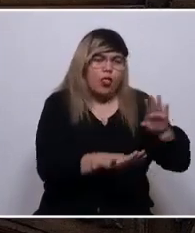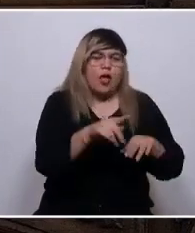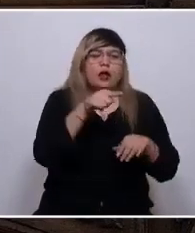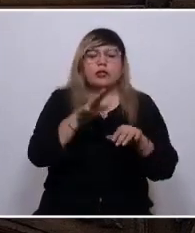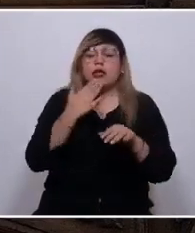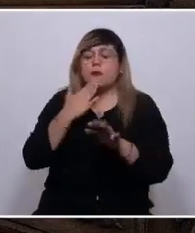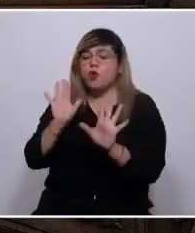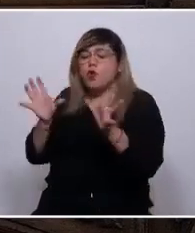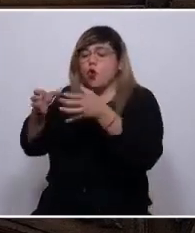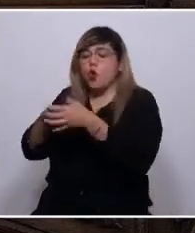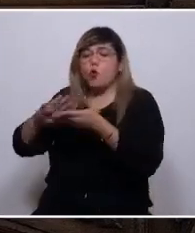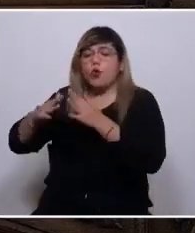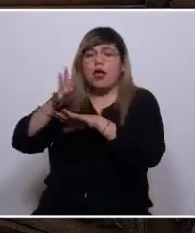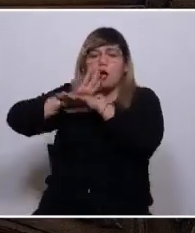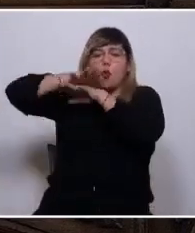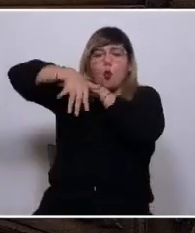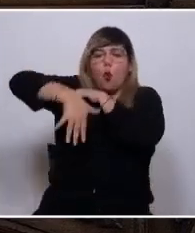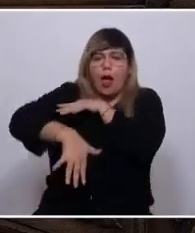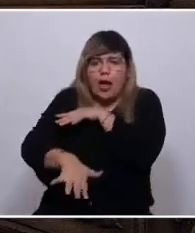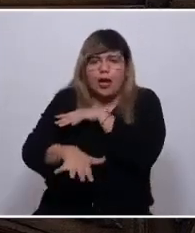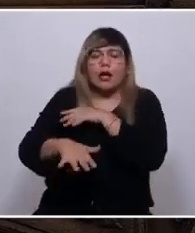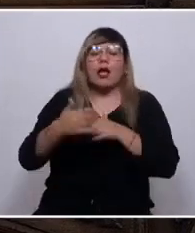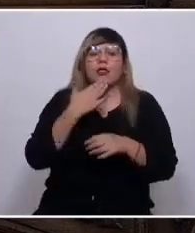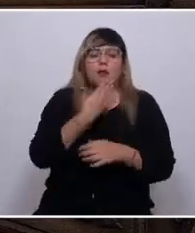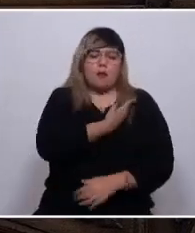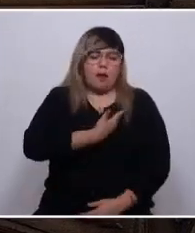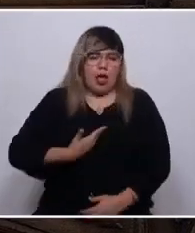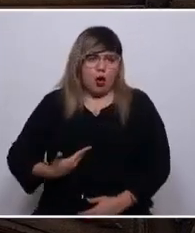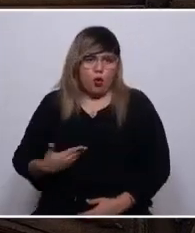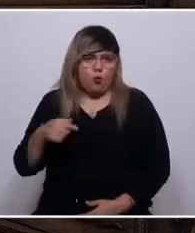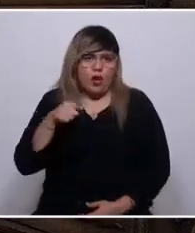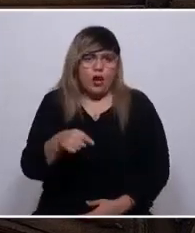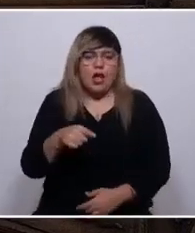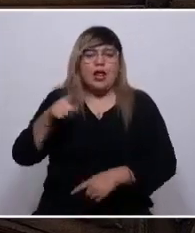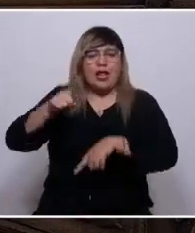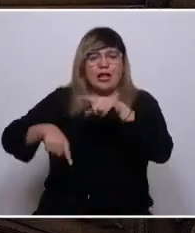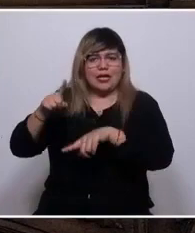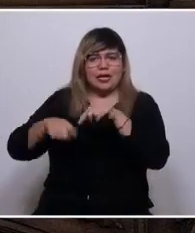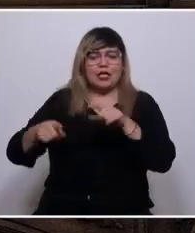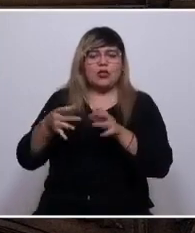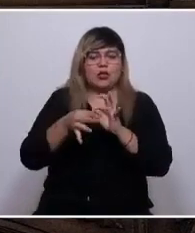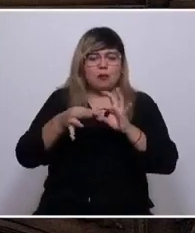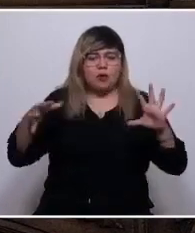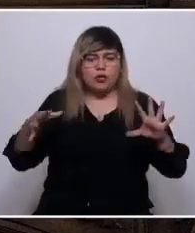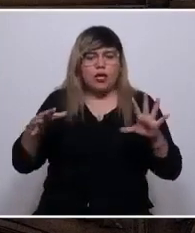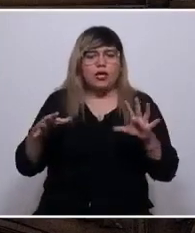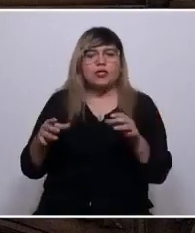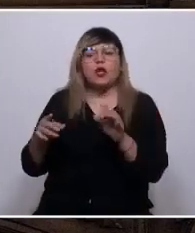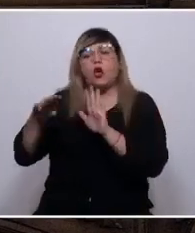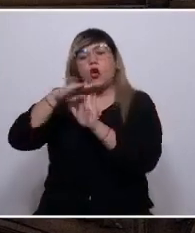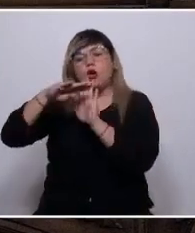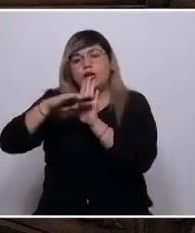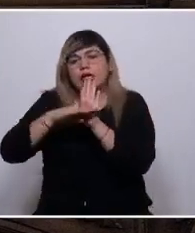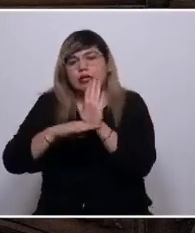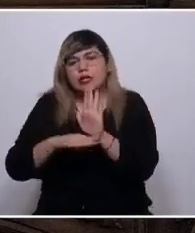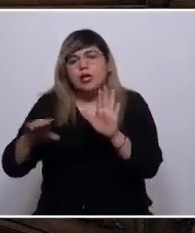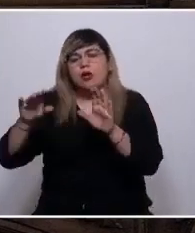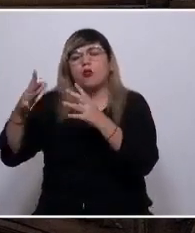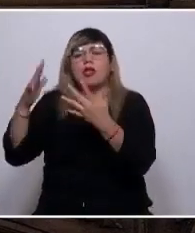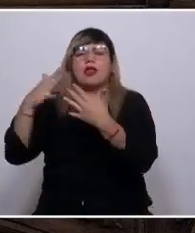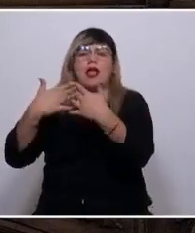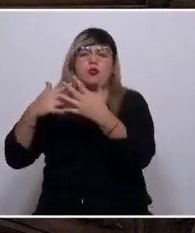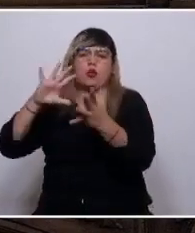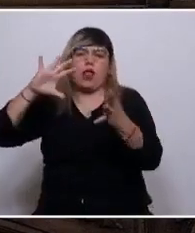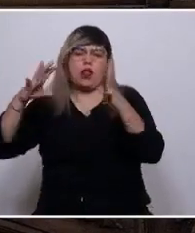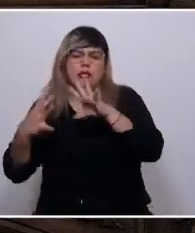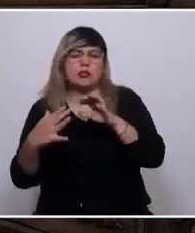integrada de cuencas hidrográficas. Espacio para la gobernanza local y el ordenamiento territorial democrático y con criterios ecosistémicos. Espacio para la risa de niños